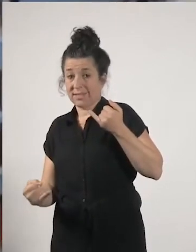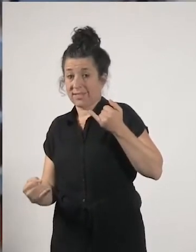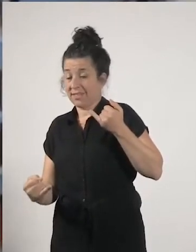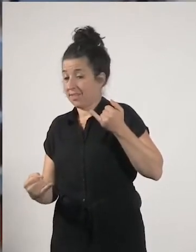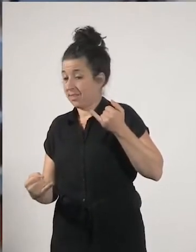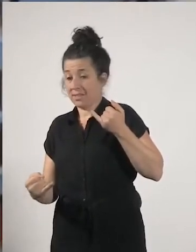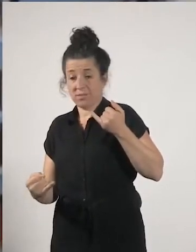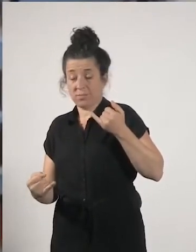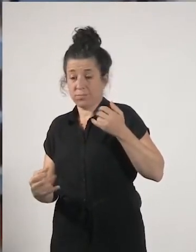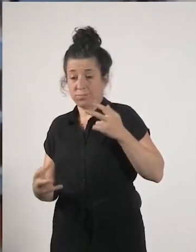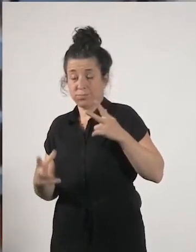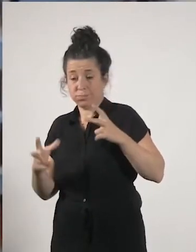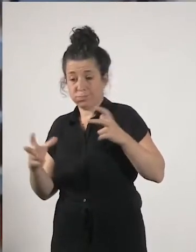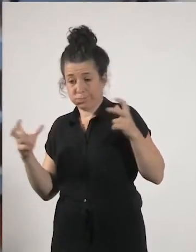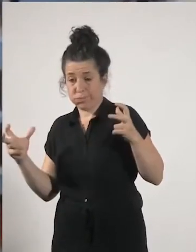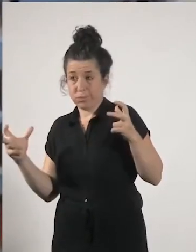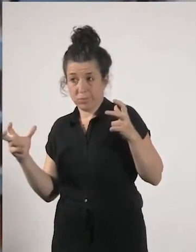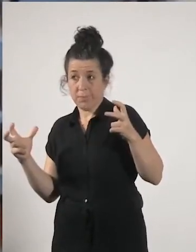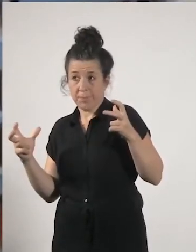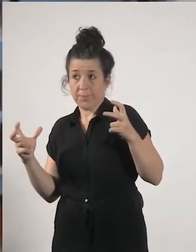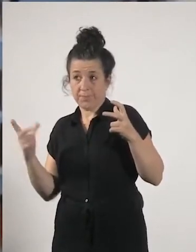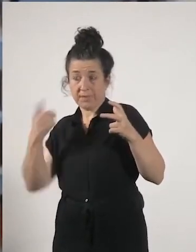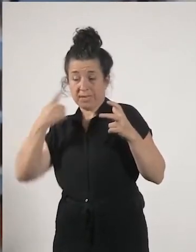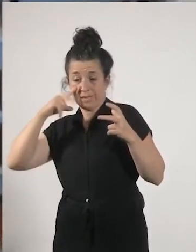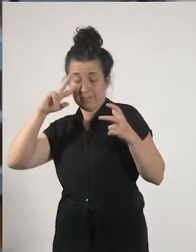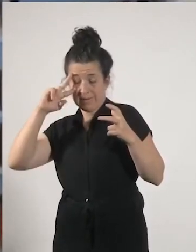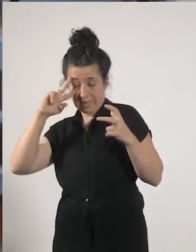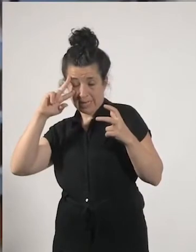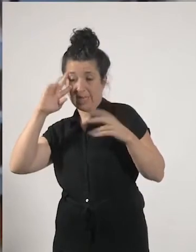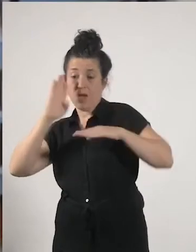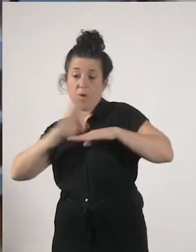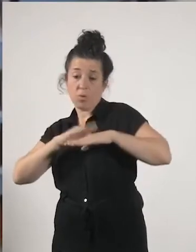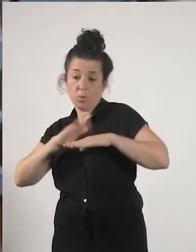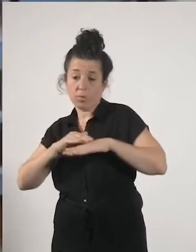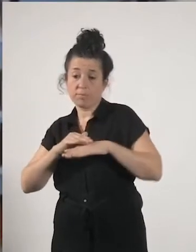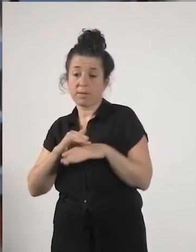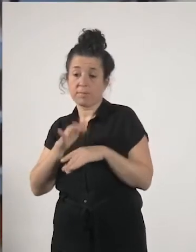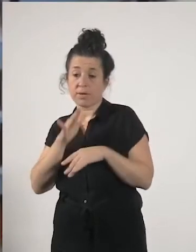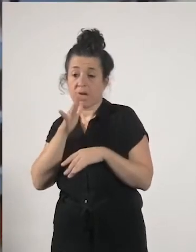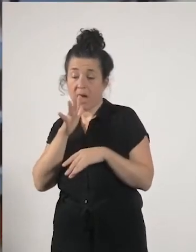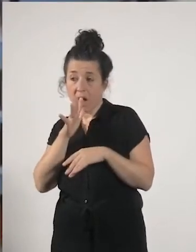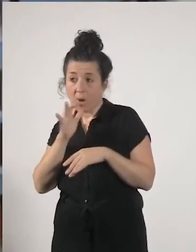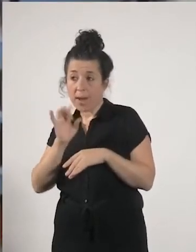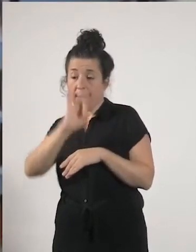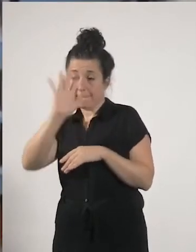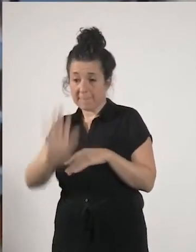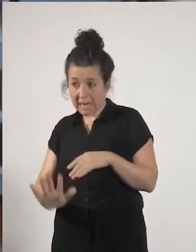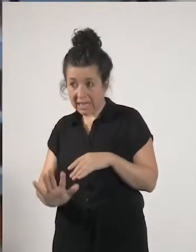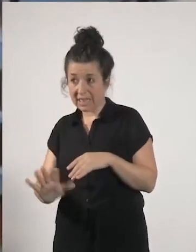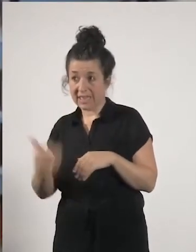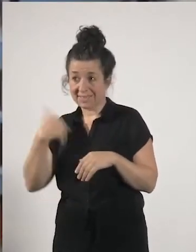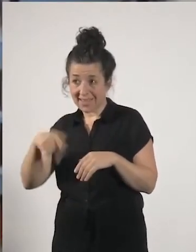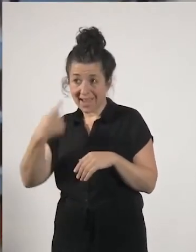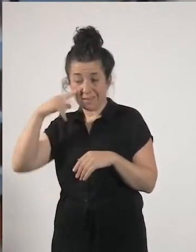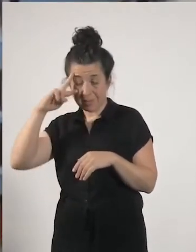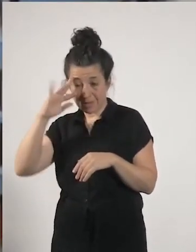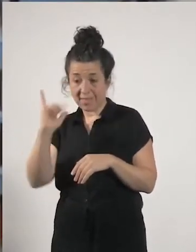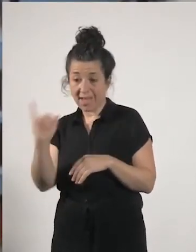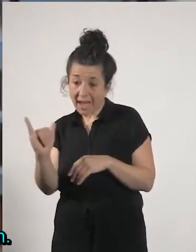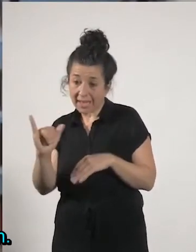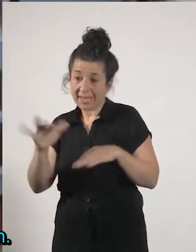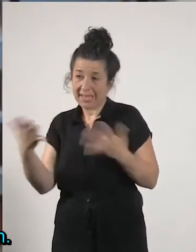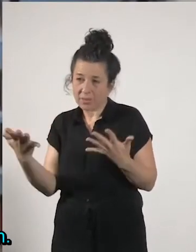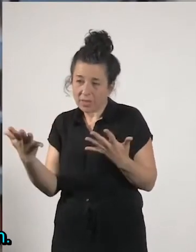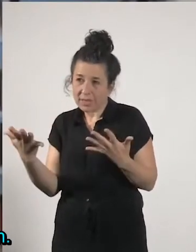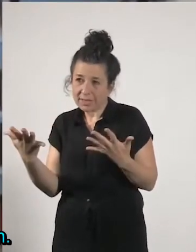pues sí que esta vez parece que llueve sobre mojado y entonces sí sería el momento